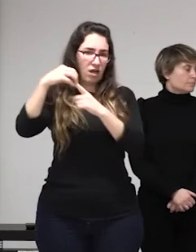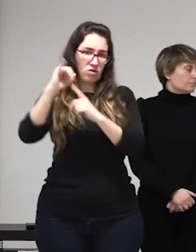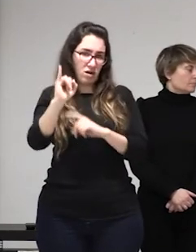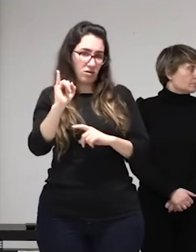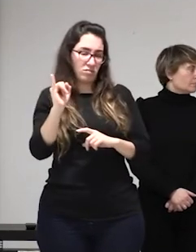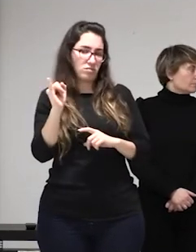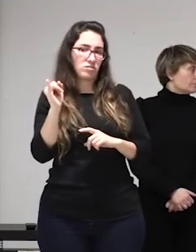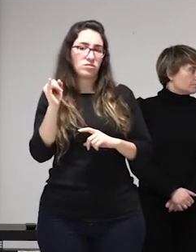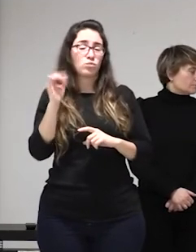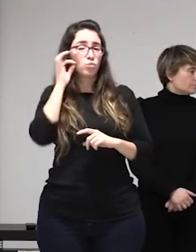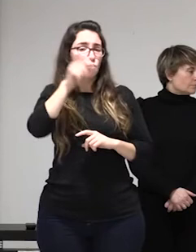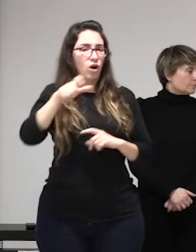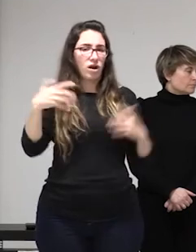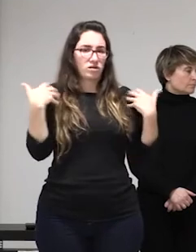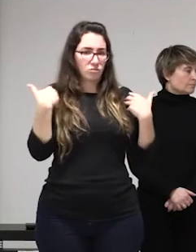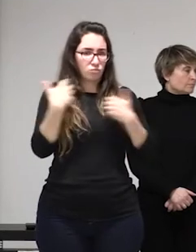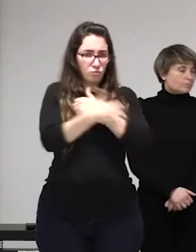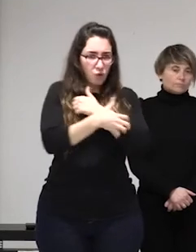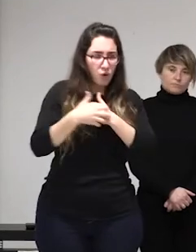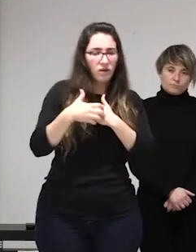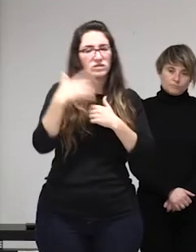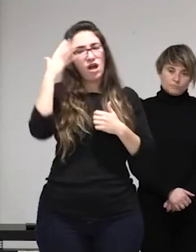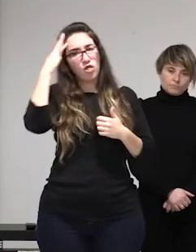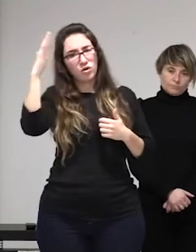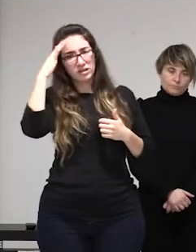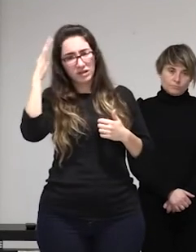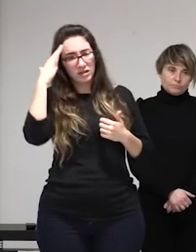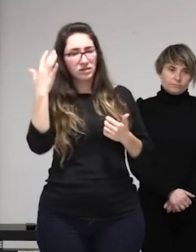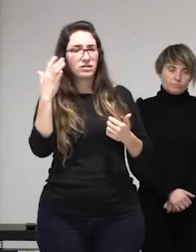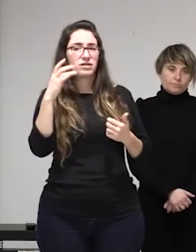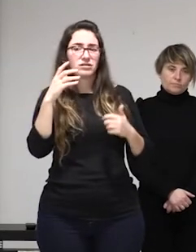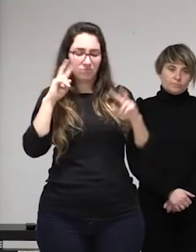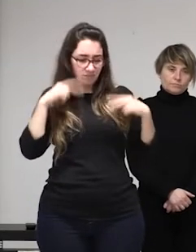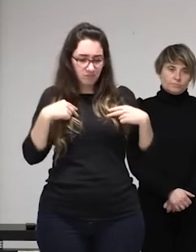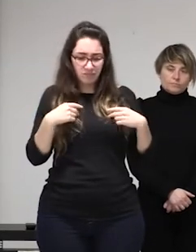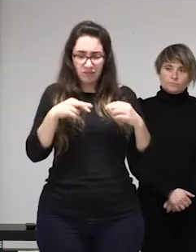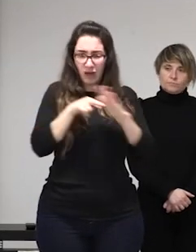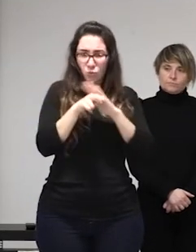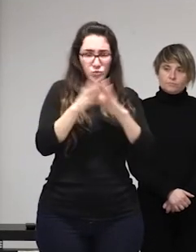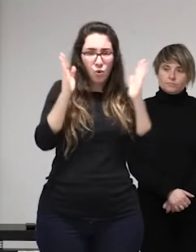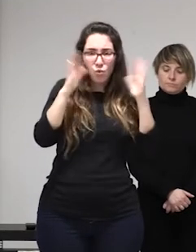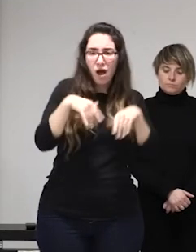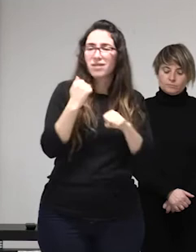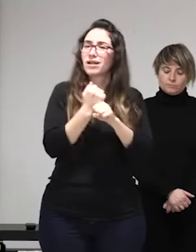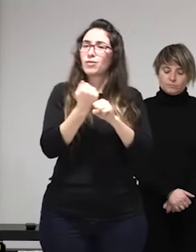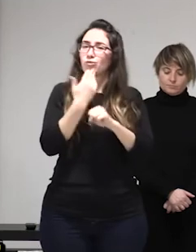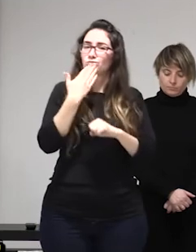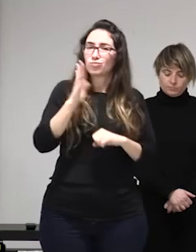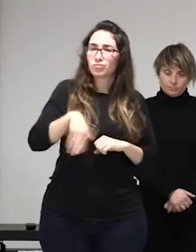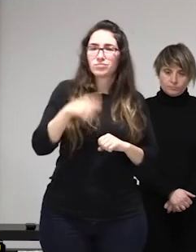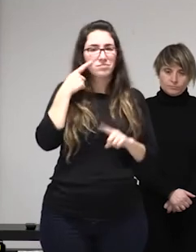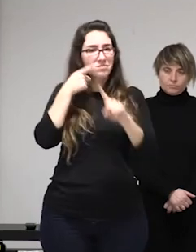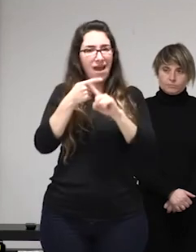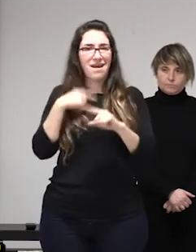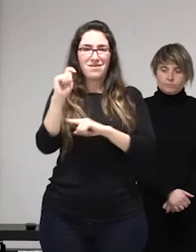mismo yo invito a las mujeres para no abrir ahora un debate que si que vamos a trasladarles las preguntas que tienen formato digamos de preguntas y